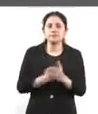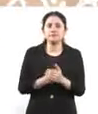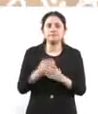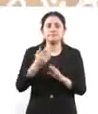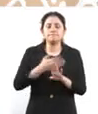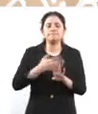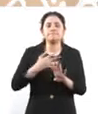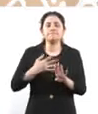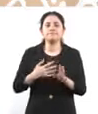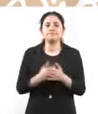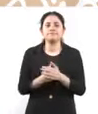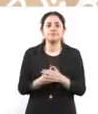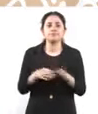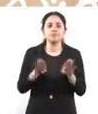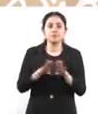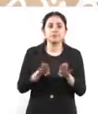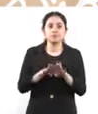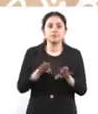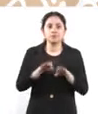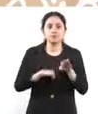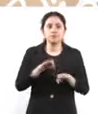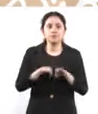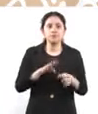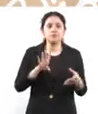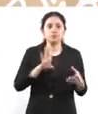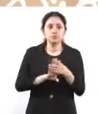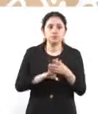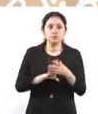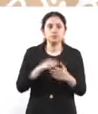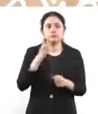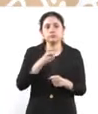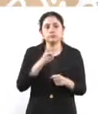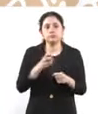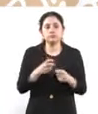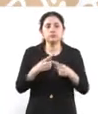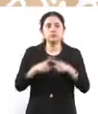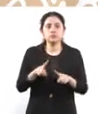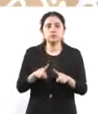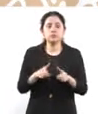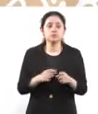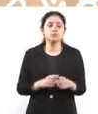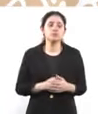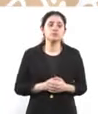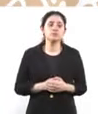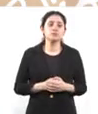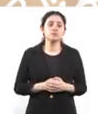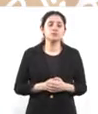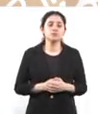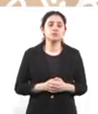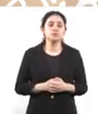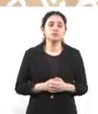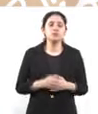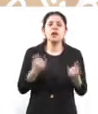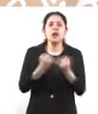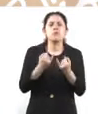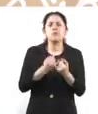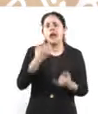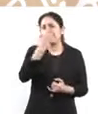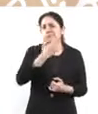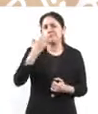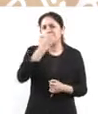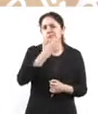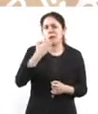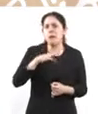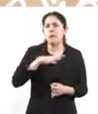realmente en un delito penal, pues ya se vería la circunstancia. En las escuelas pasaba lo mismo,